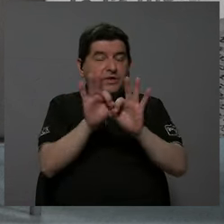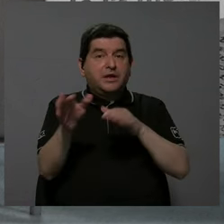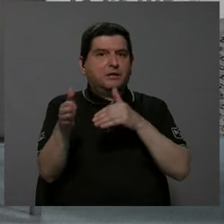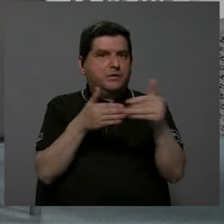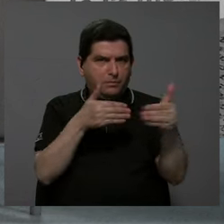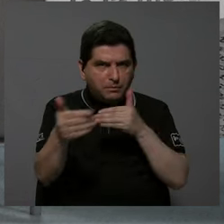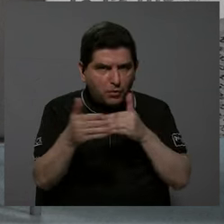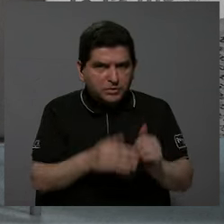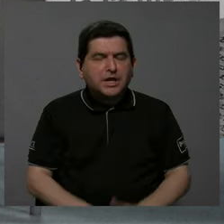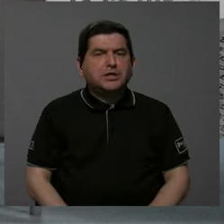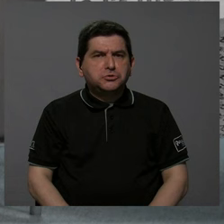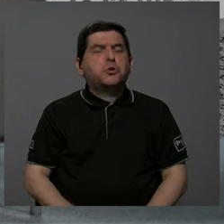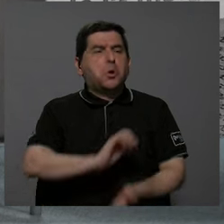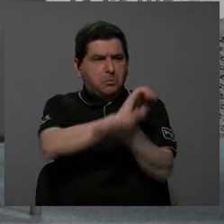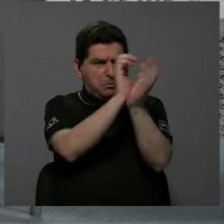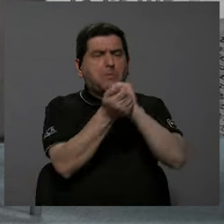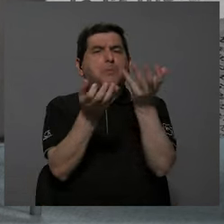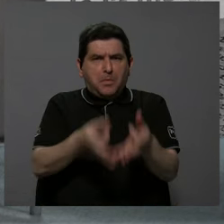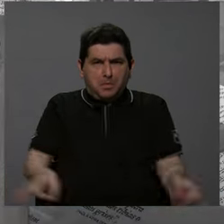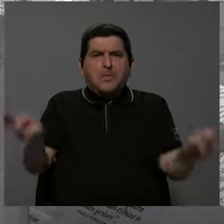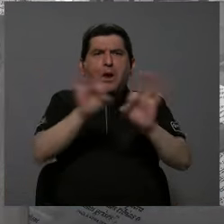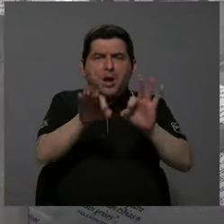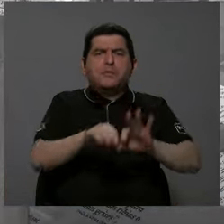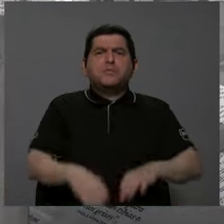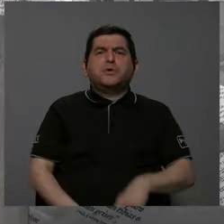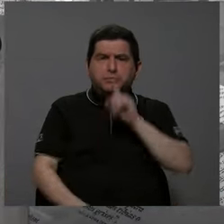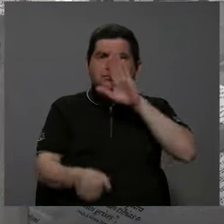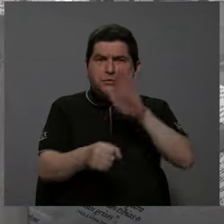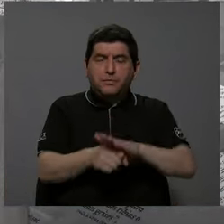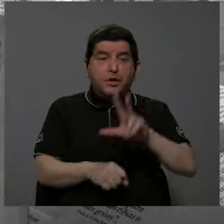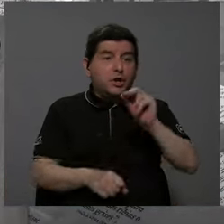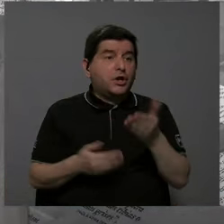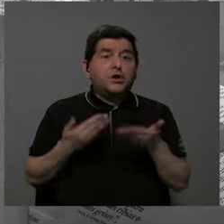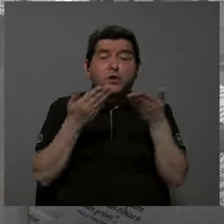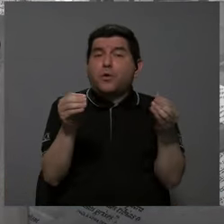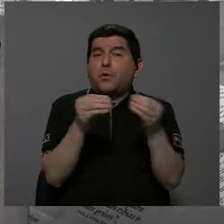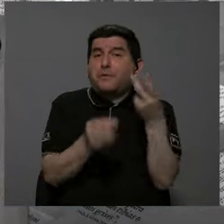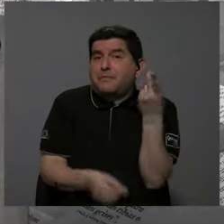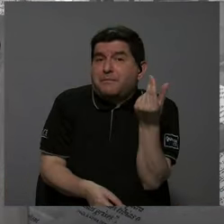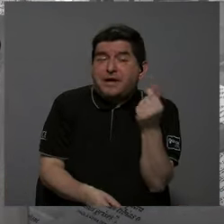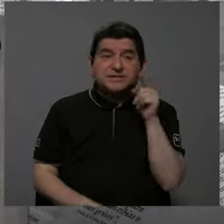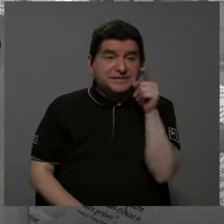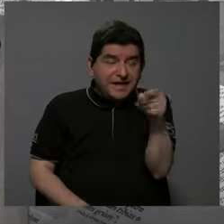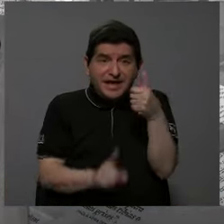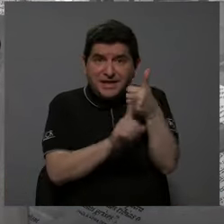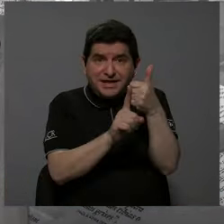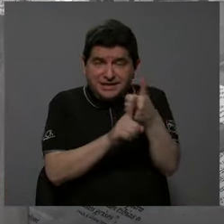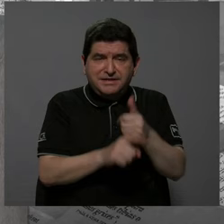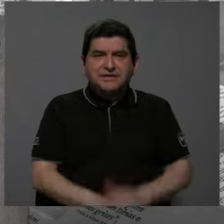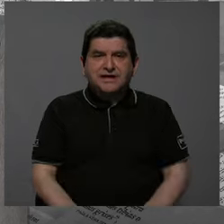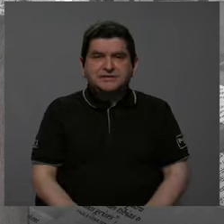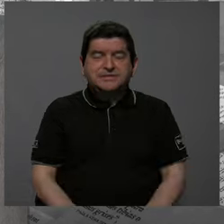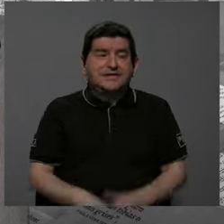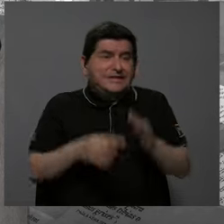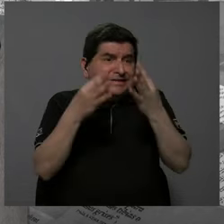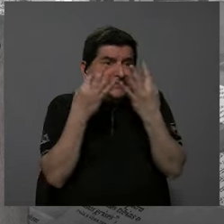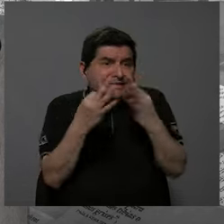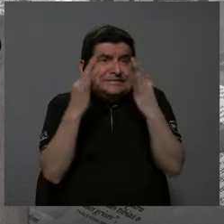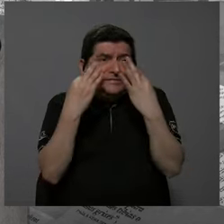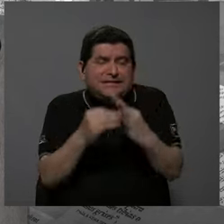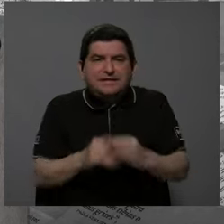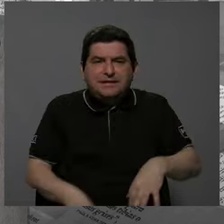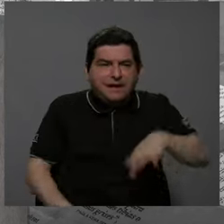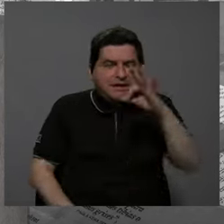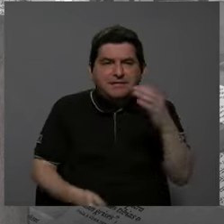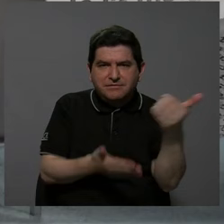Aún así, se han logrado cambios importantes. Y no porque se les esté dando más plata, sino porque ellas están logrando agenciarse más